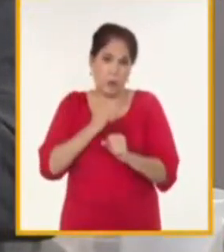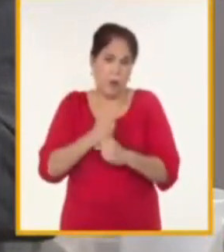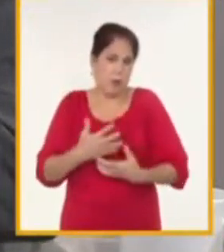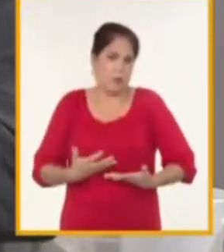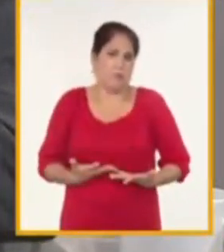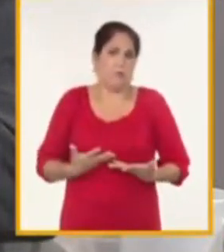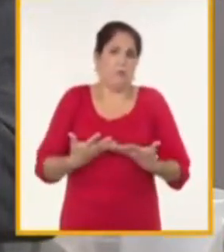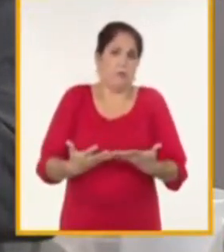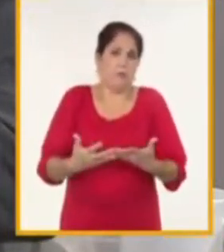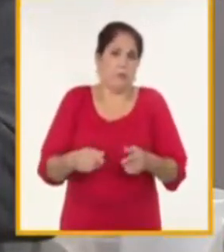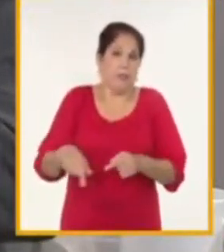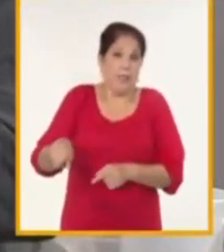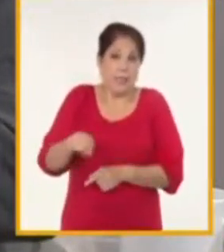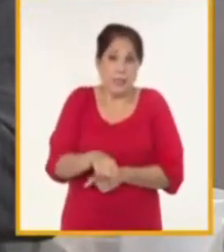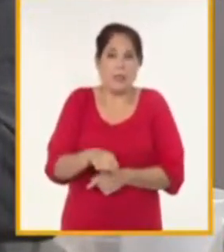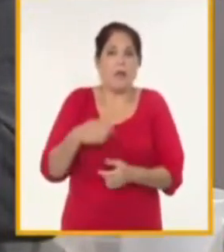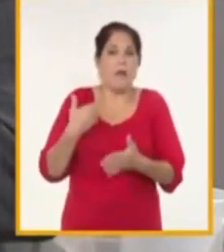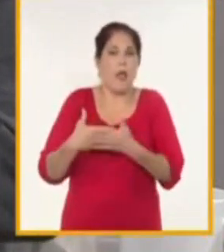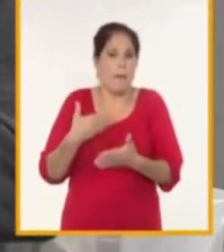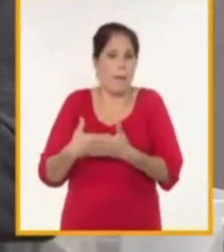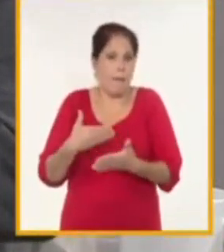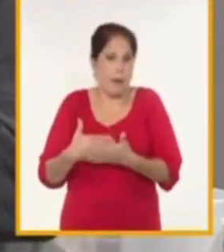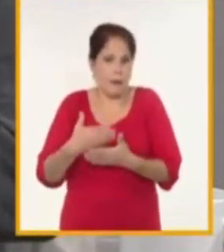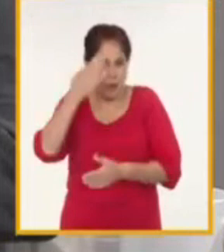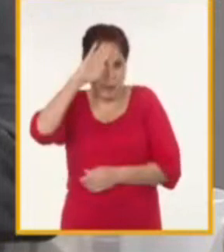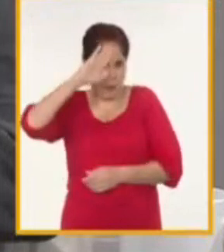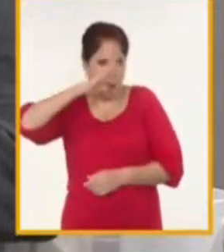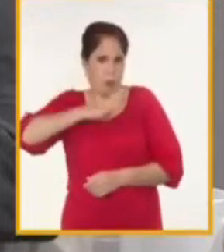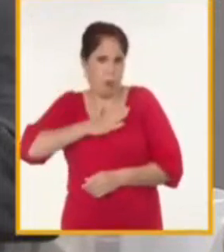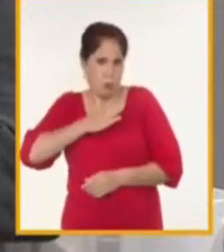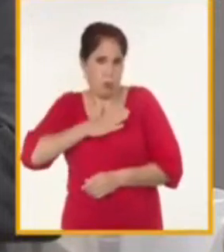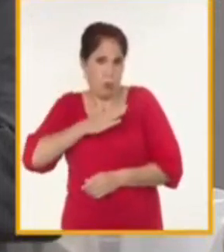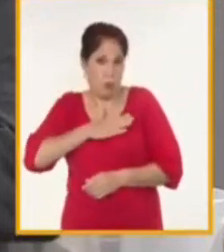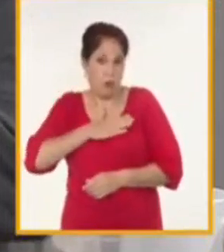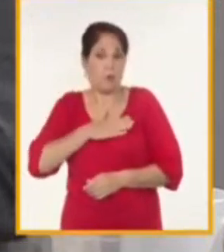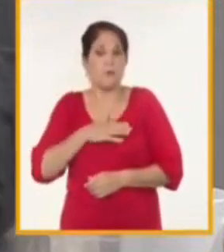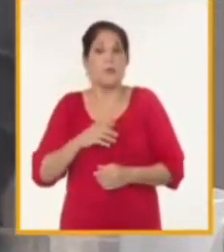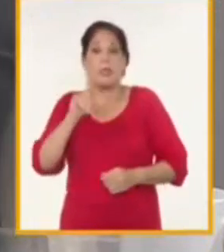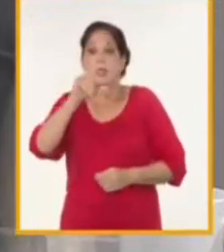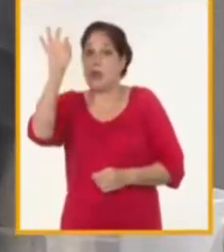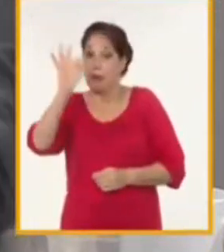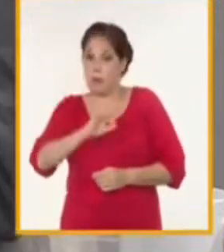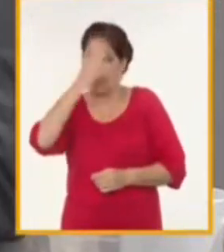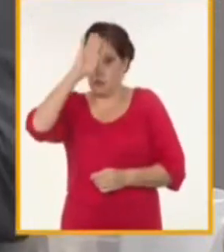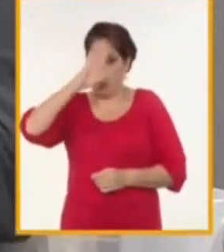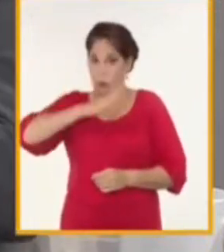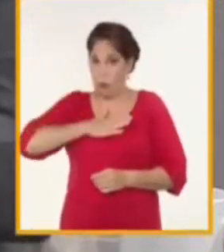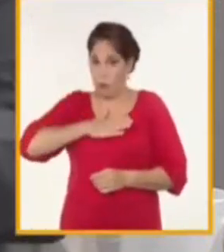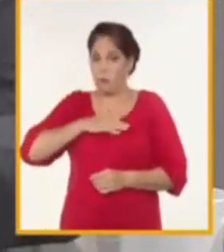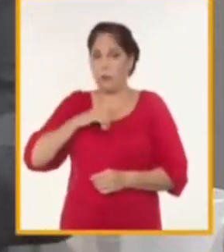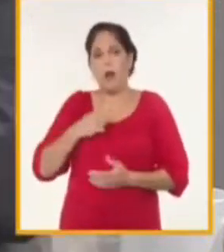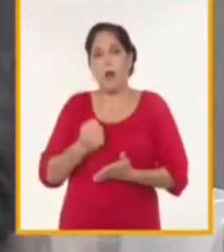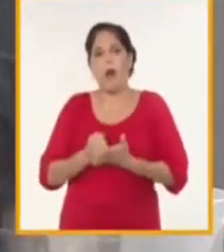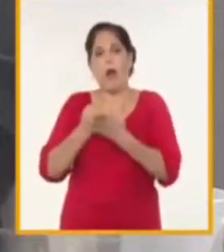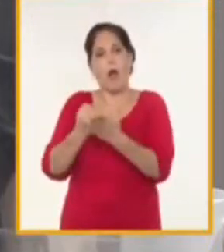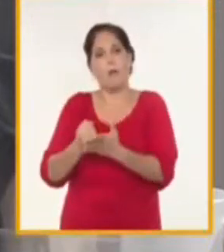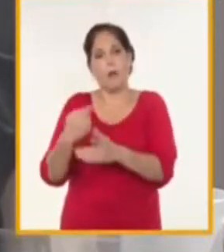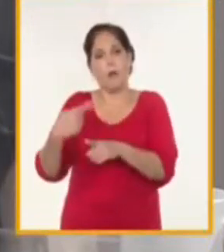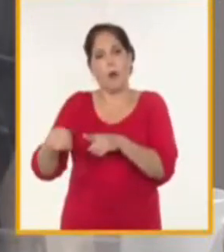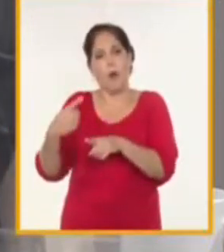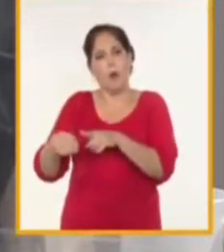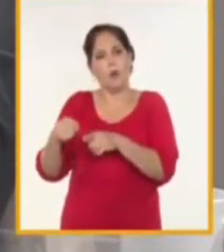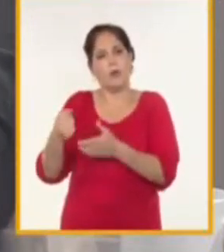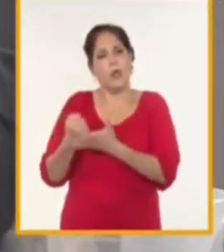la presencia de empresas cubanas de capital 100% cubano quienes apoyan al resto de la